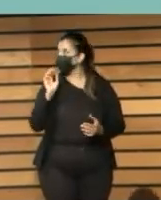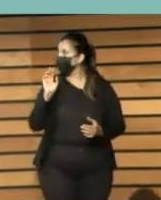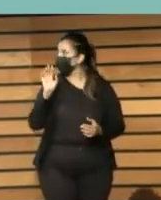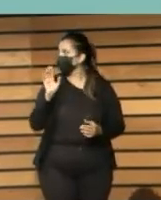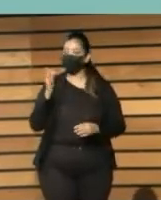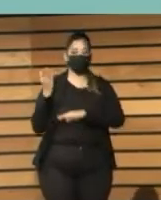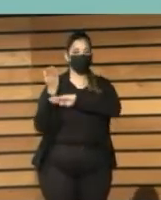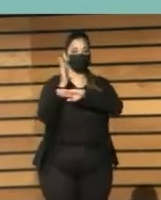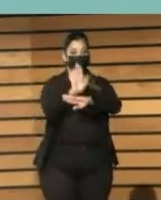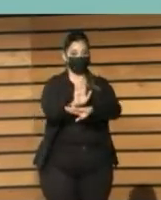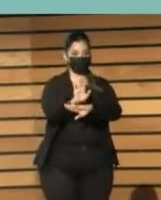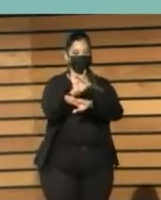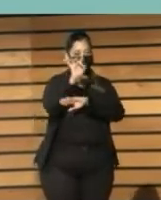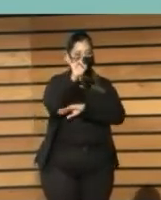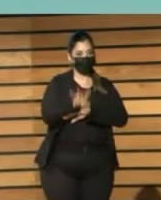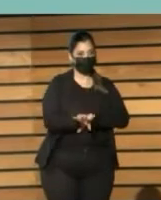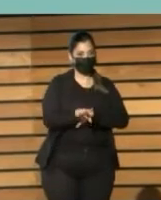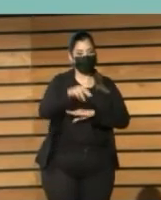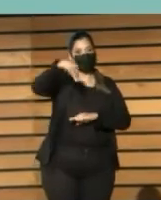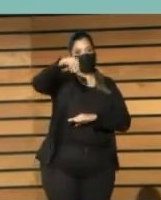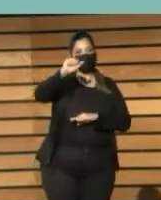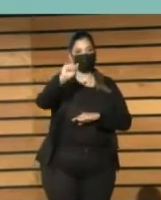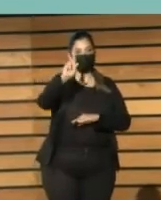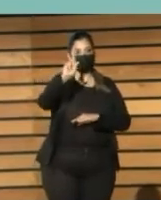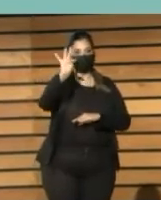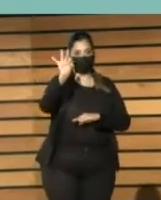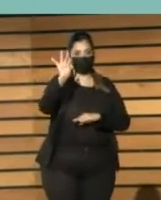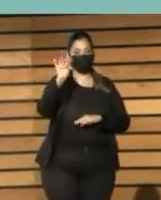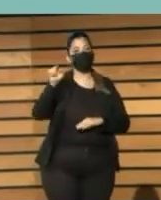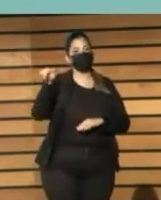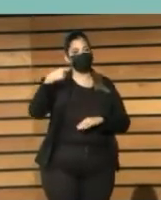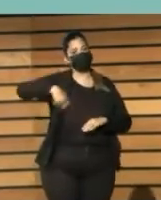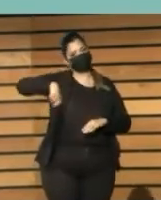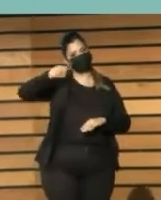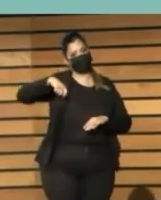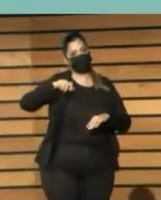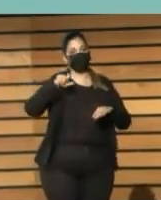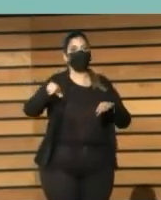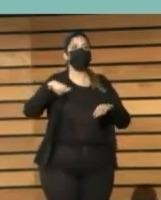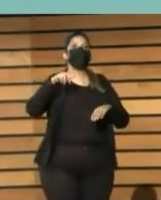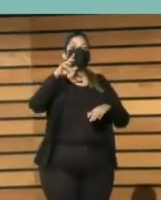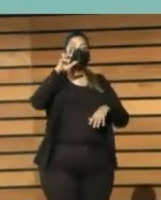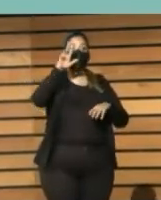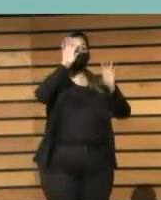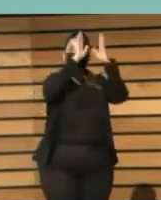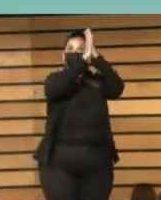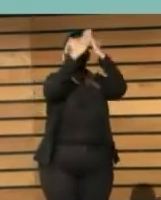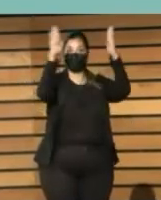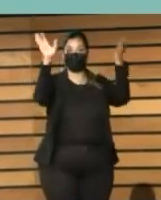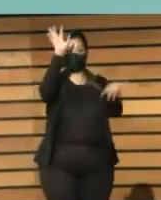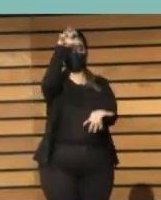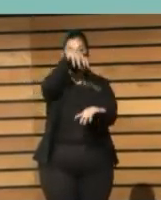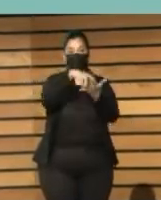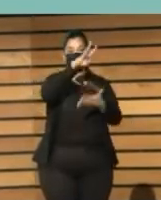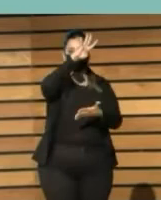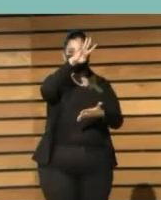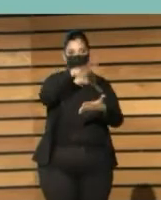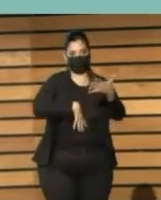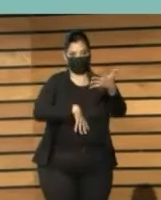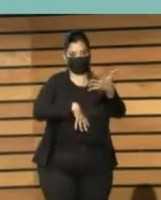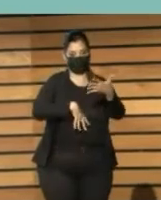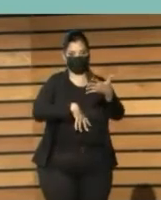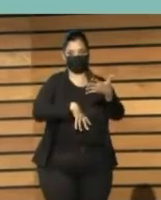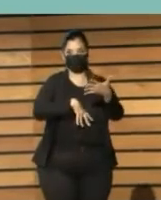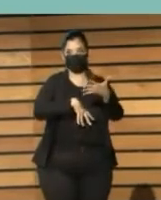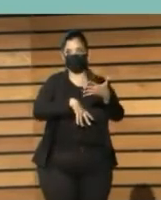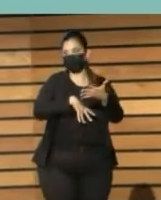y Enric Vilagrosa. Y expone Marta Cano, que es la gerenta de servicios de bibliotecas de la Diputación de Barcelona. Y quería recordar realmente a los ponentes